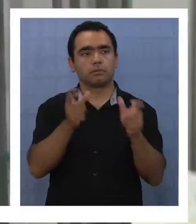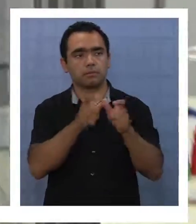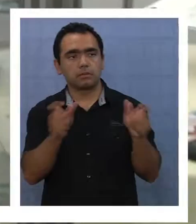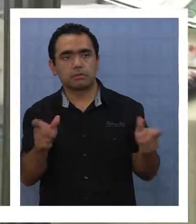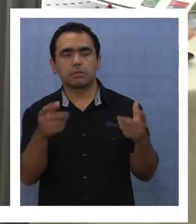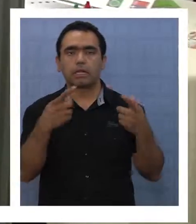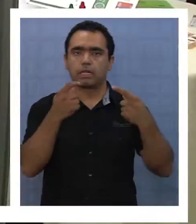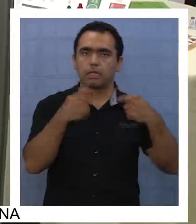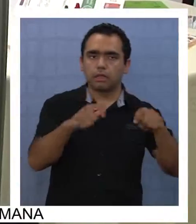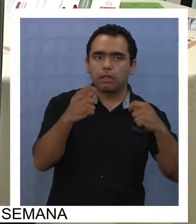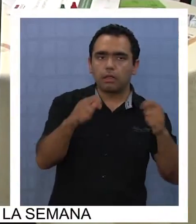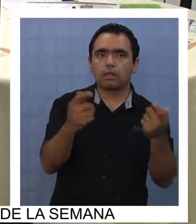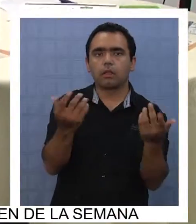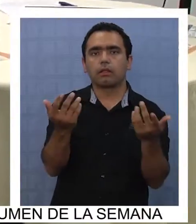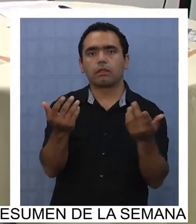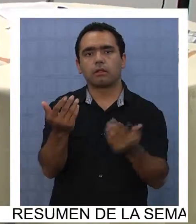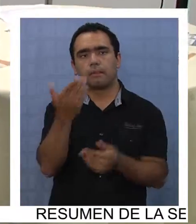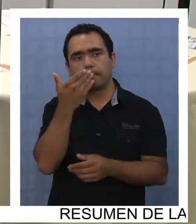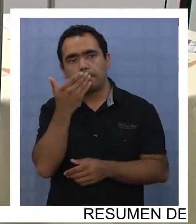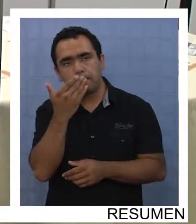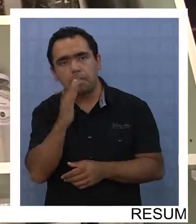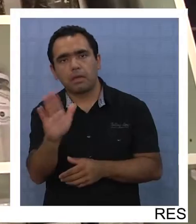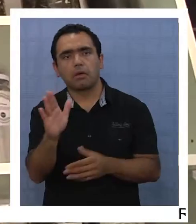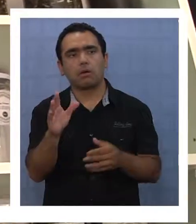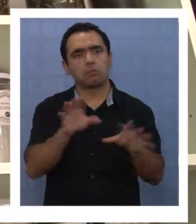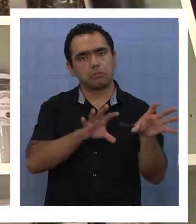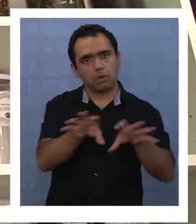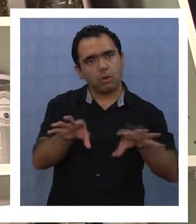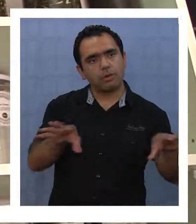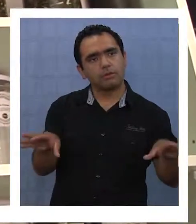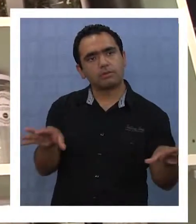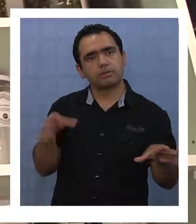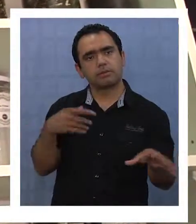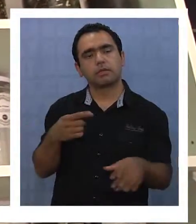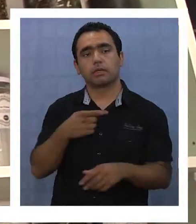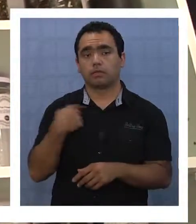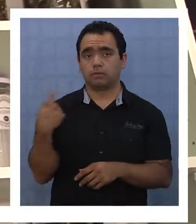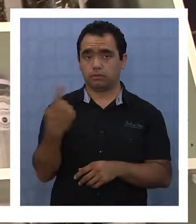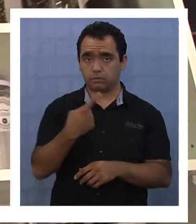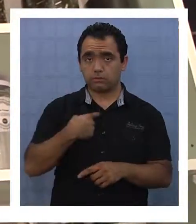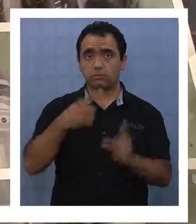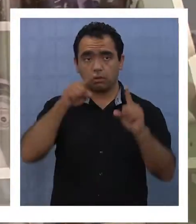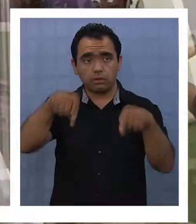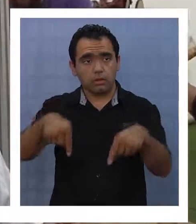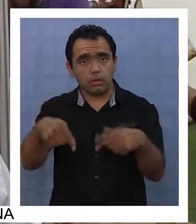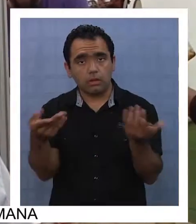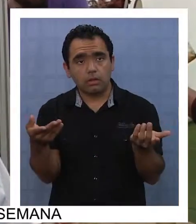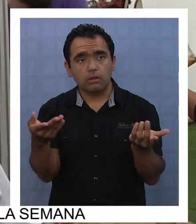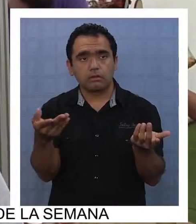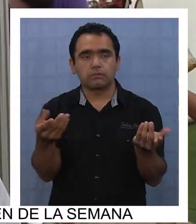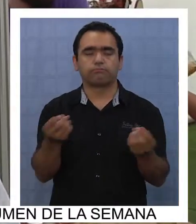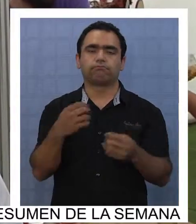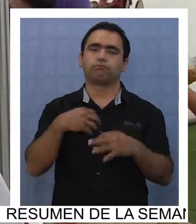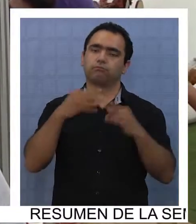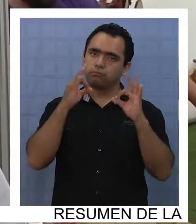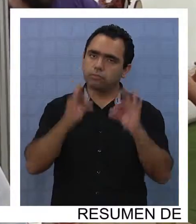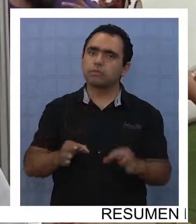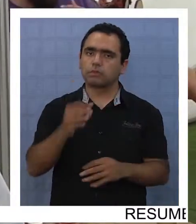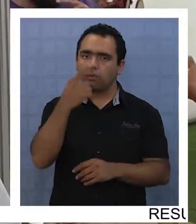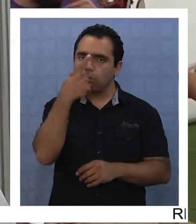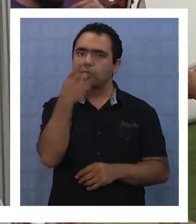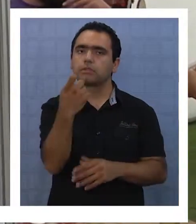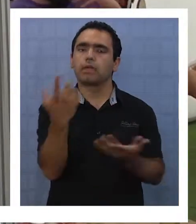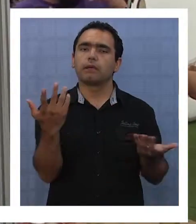trata de ocupar con el mejor producto, entonces, el que nosotros estemos acá nos da esa seriedad, o sea, la gente